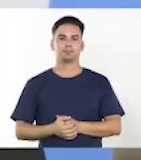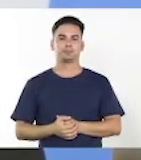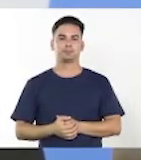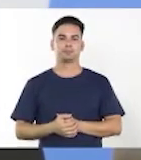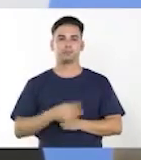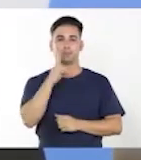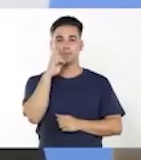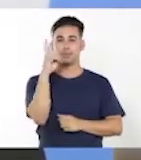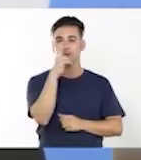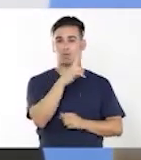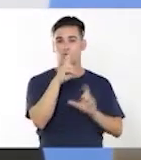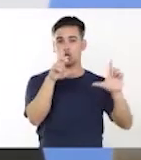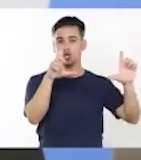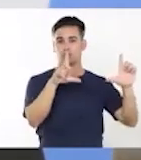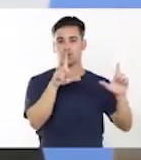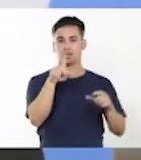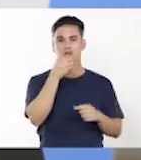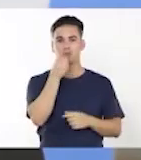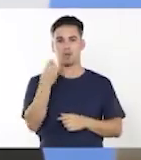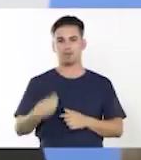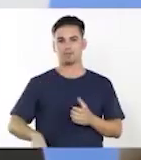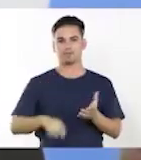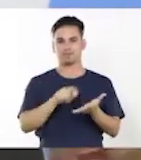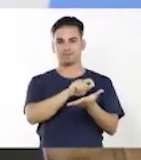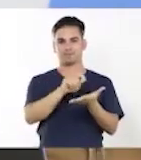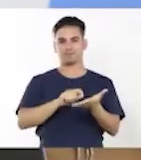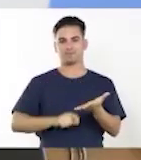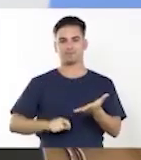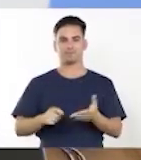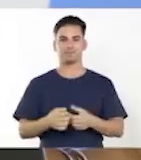puedan copiar los ejercicios.